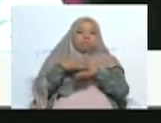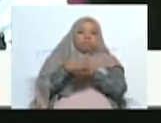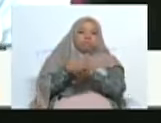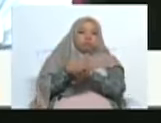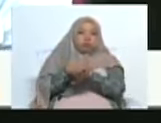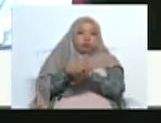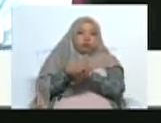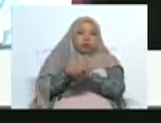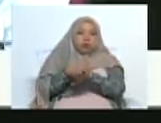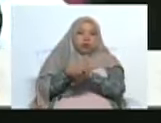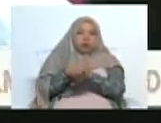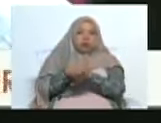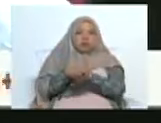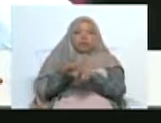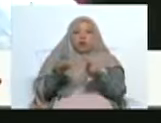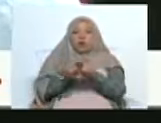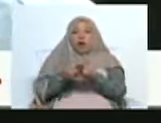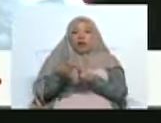ave que tiene dos años.